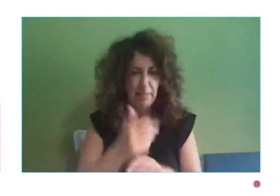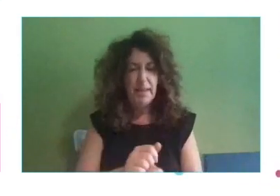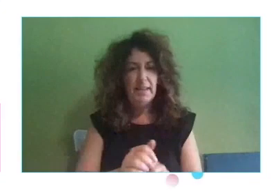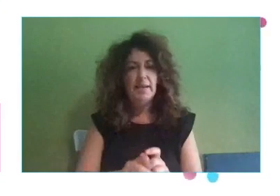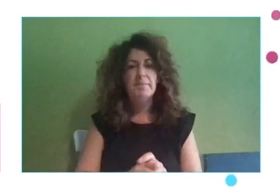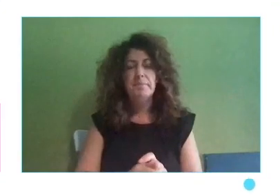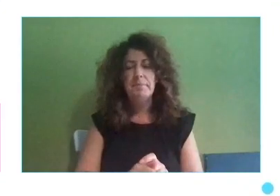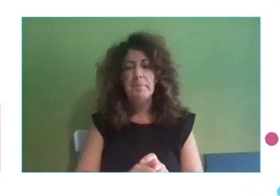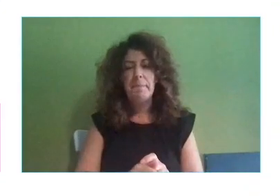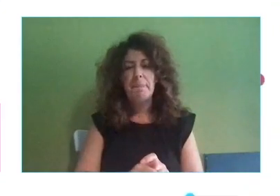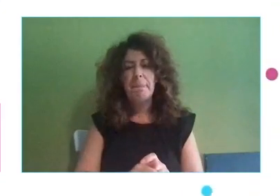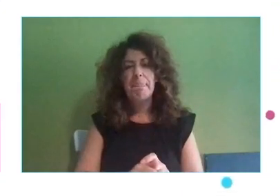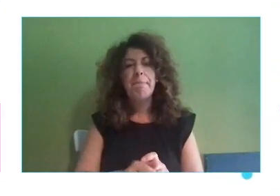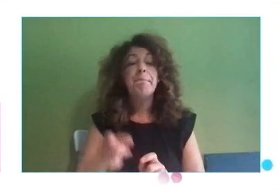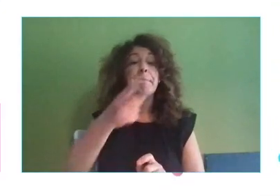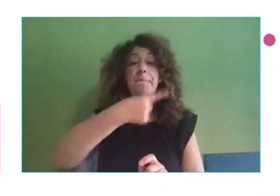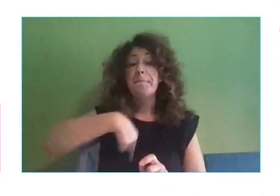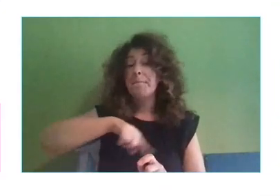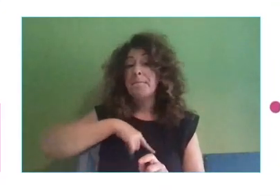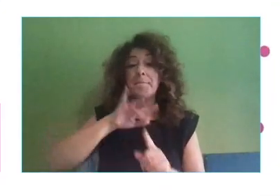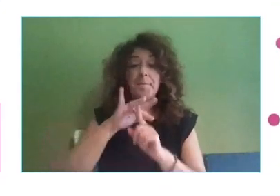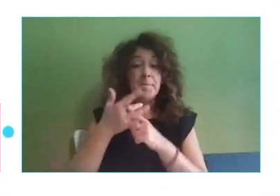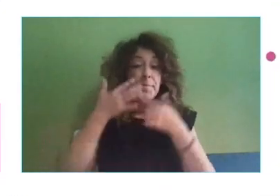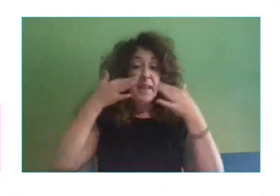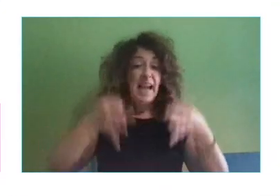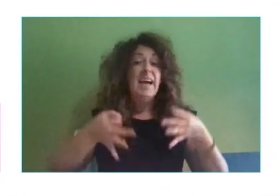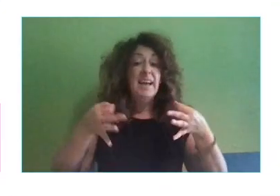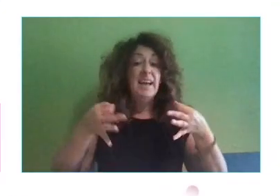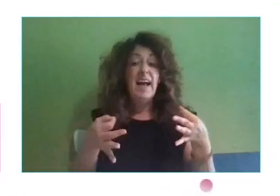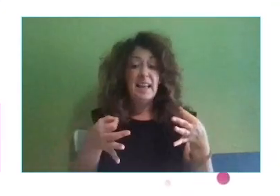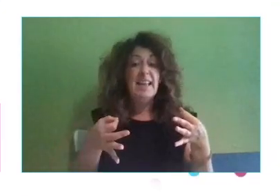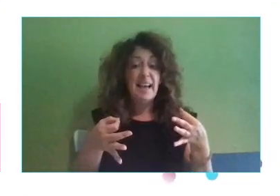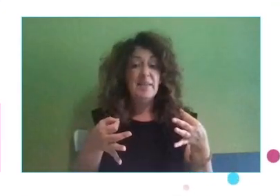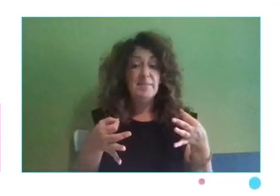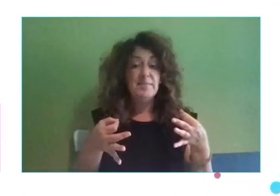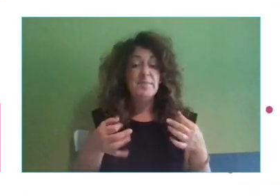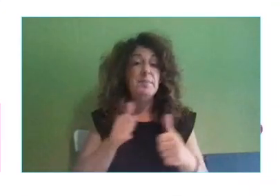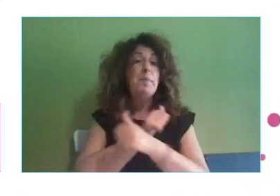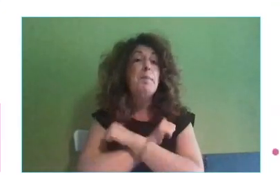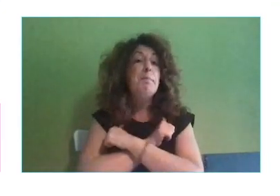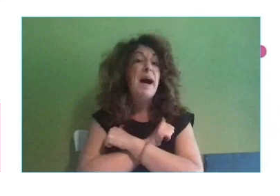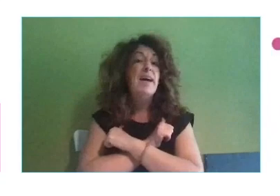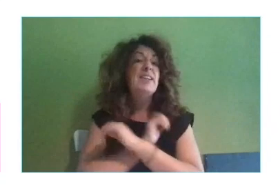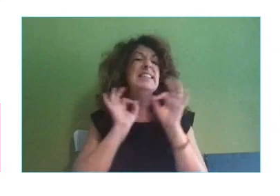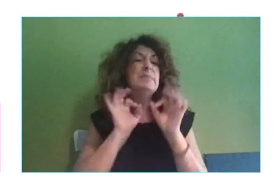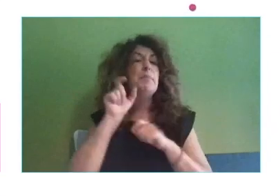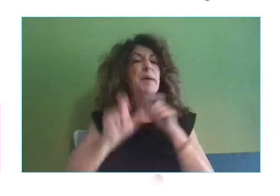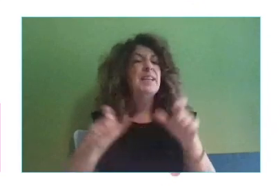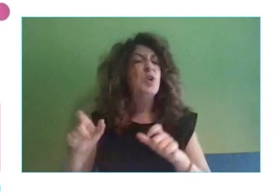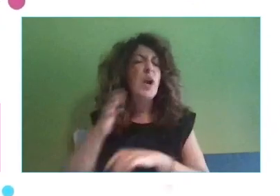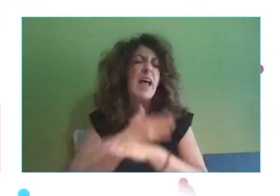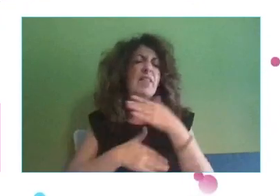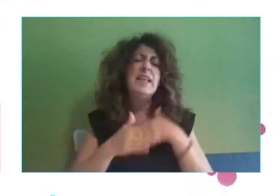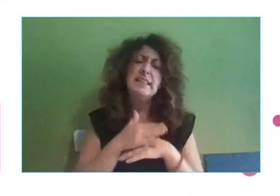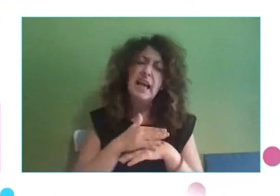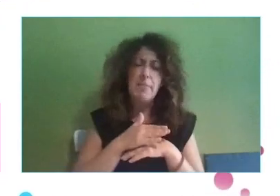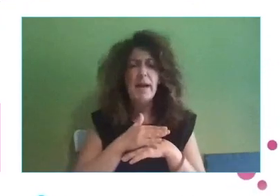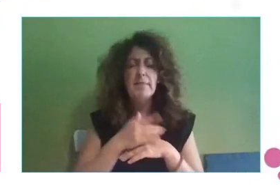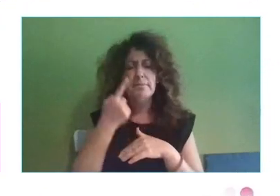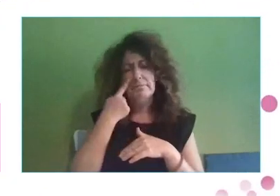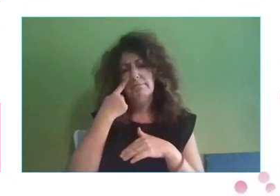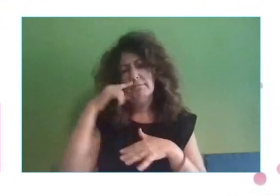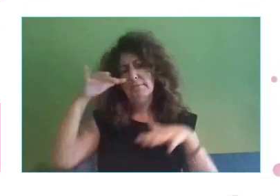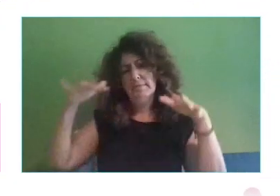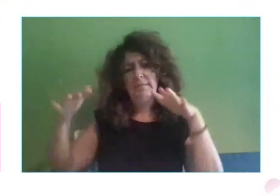Tenemos una realidad hoy en día, ¿no? El nivel de desempleo en las personas con discapacidad en general es superior a la